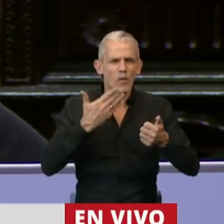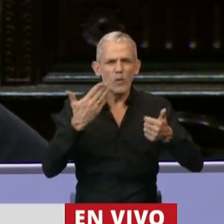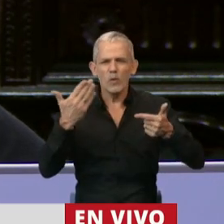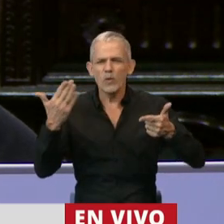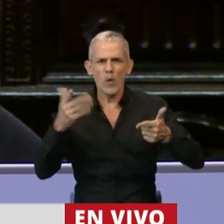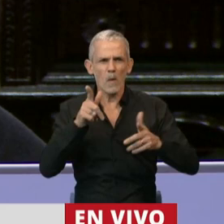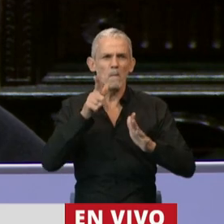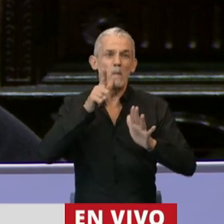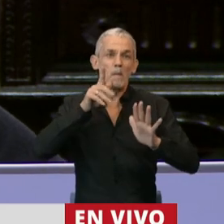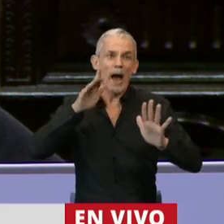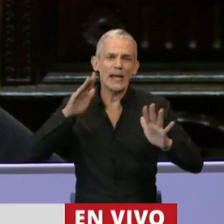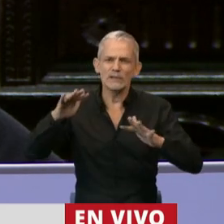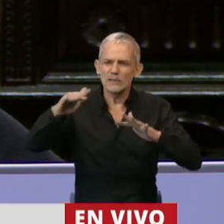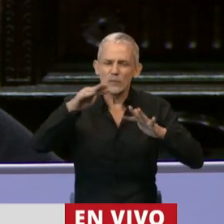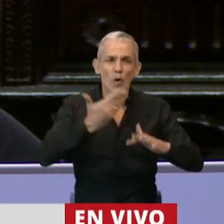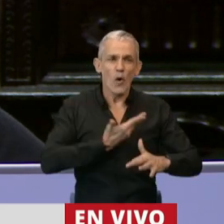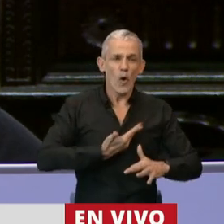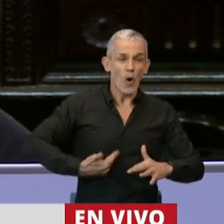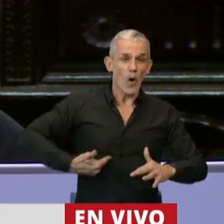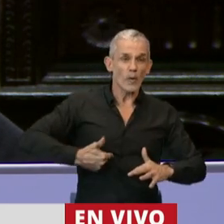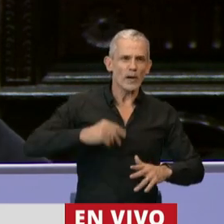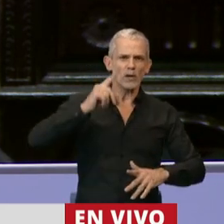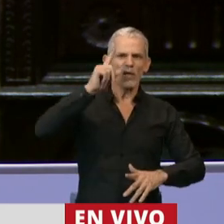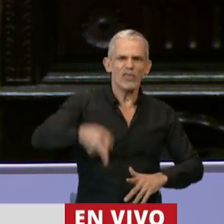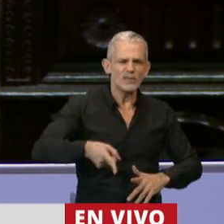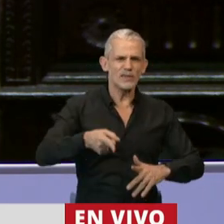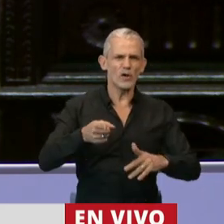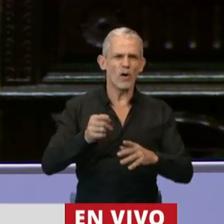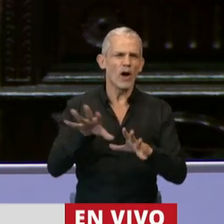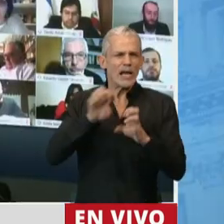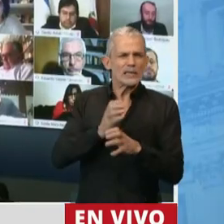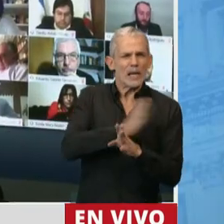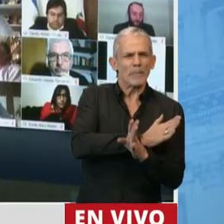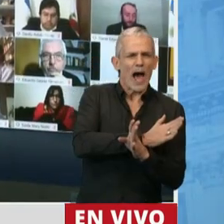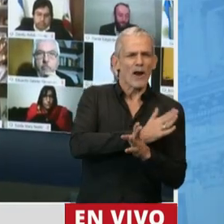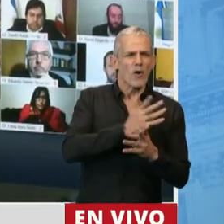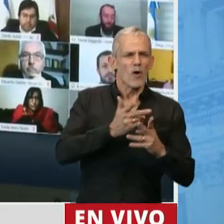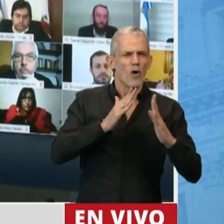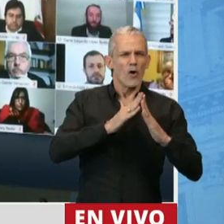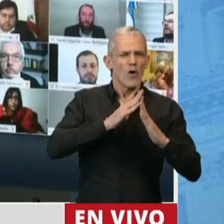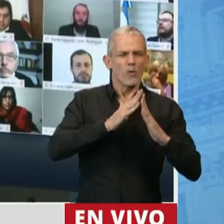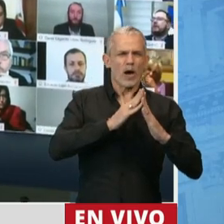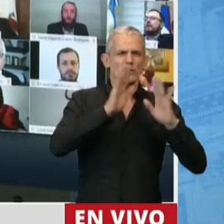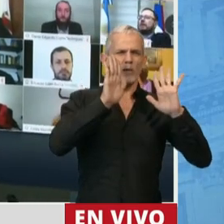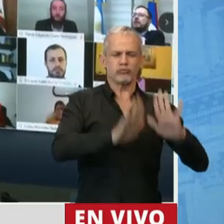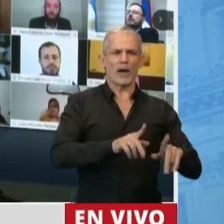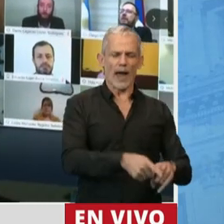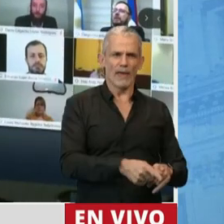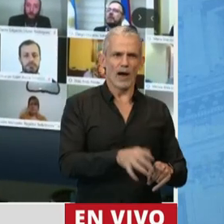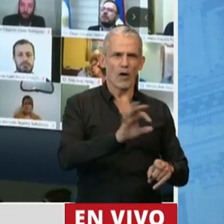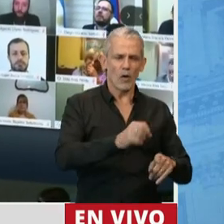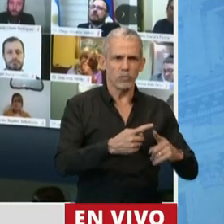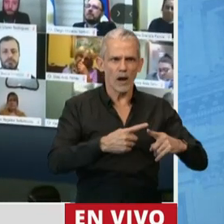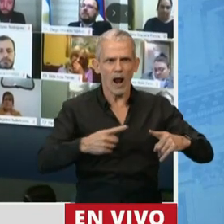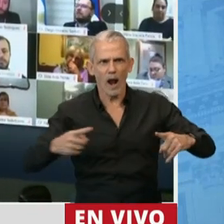como que el gobierno decidió entrar en una cuarentena temprana, ¿no? O lo extenso de los